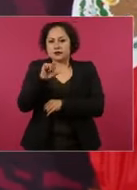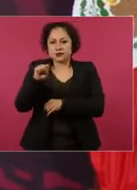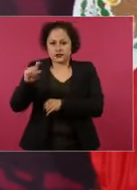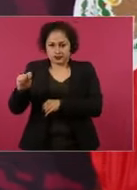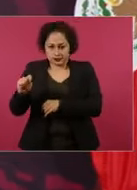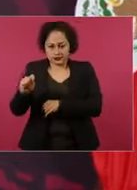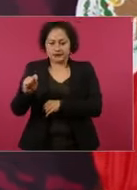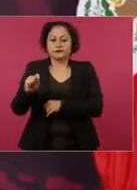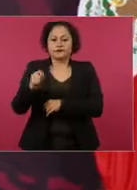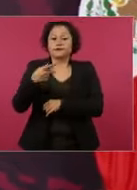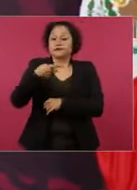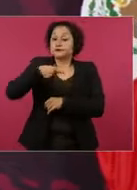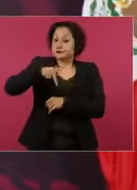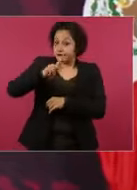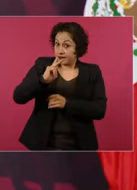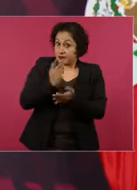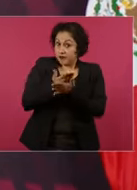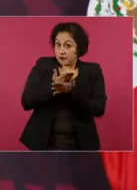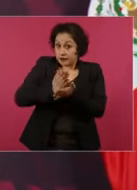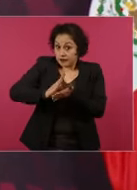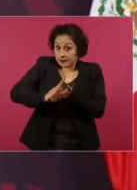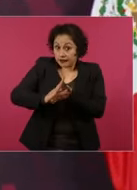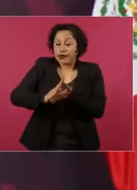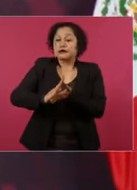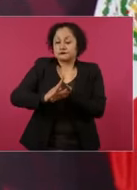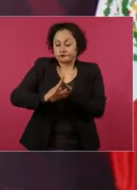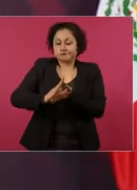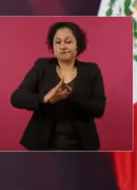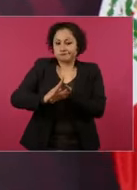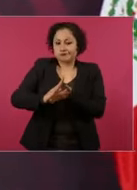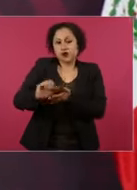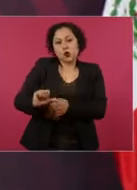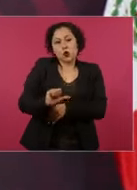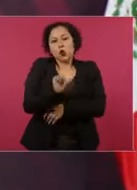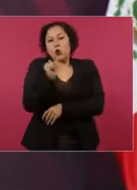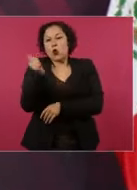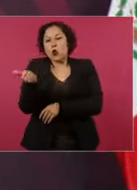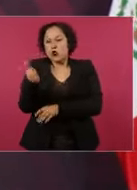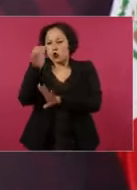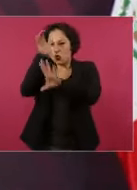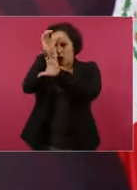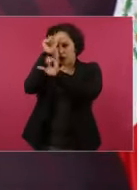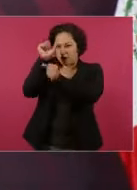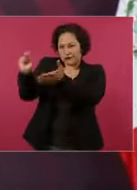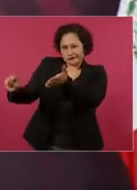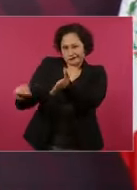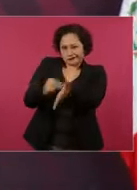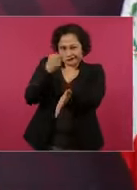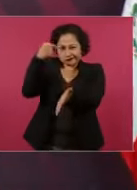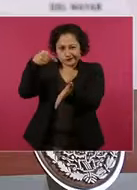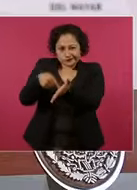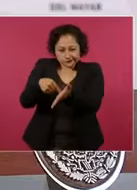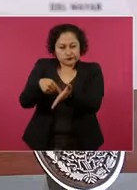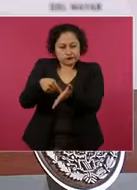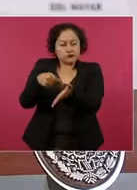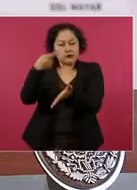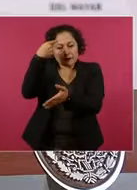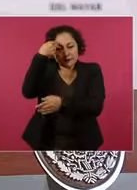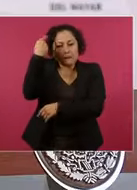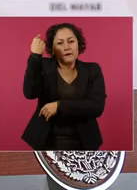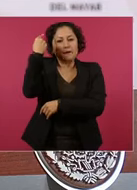acuerdo para que todos los mexicanos puedan ser